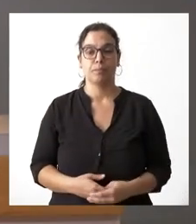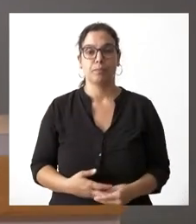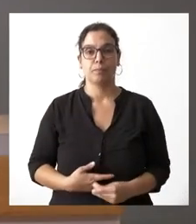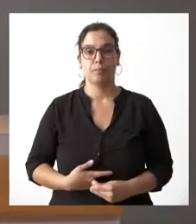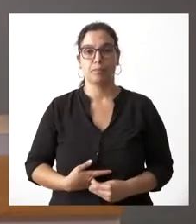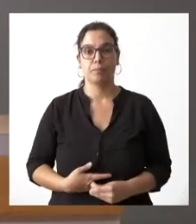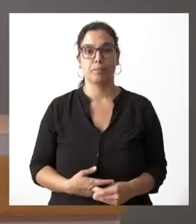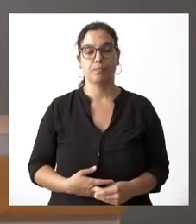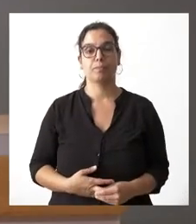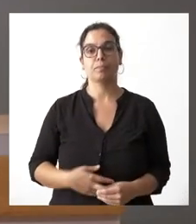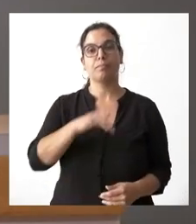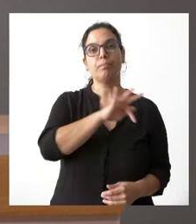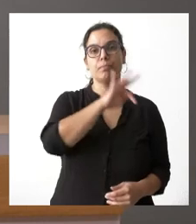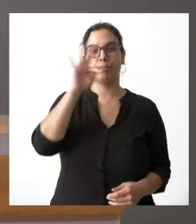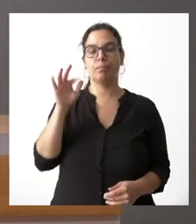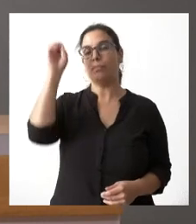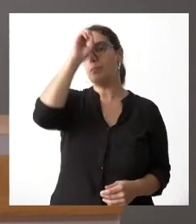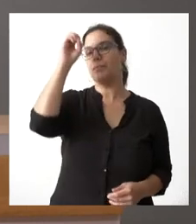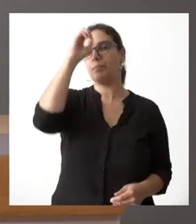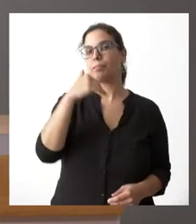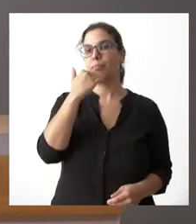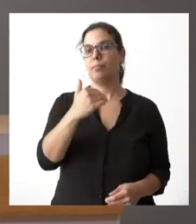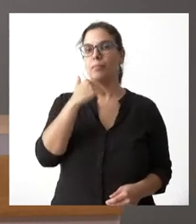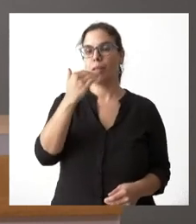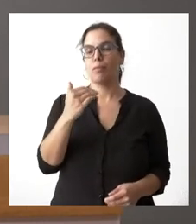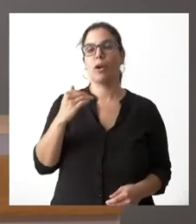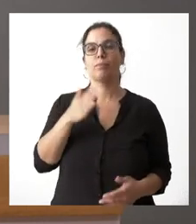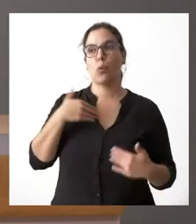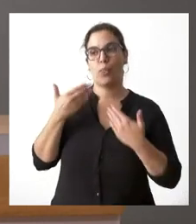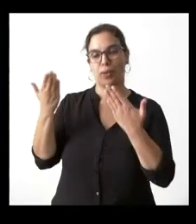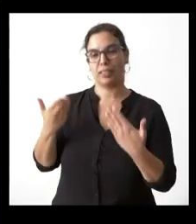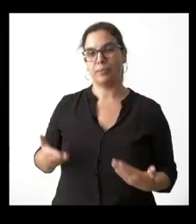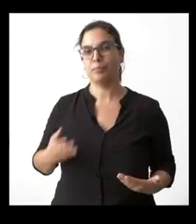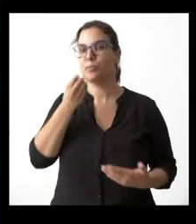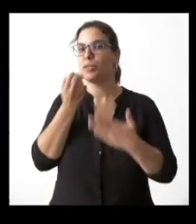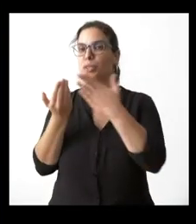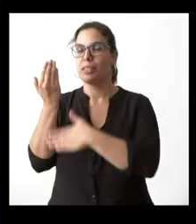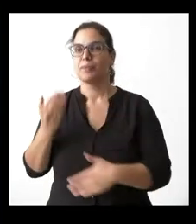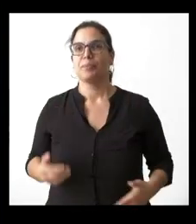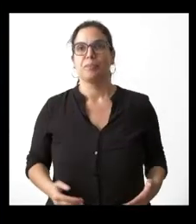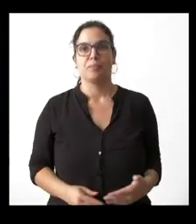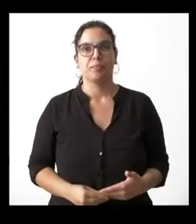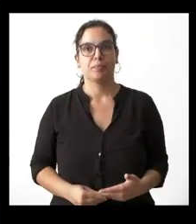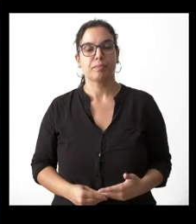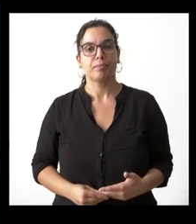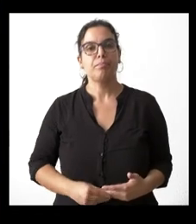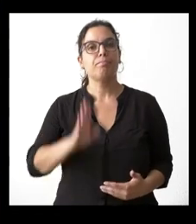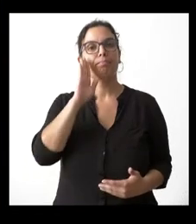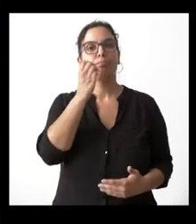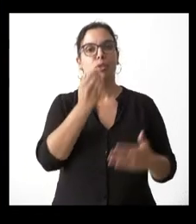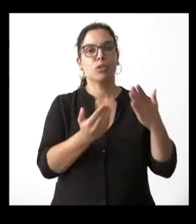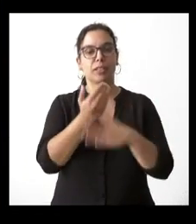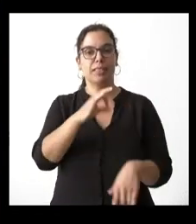En Zamora y en la opinión tenemos hoy a Carlos Gil cuando quieras Carlos buenos días Buenos días señor